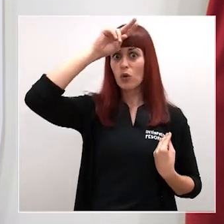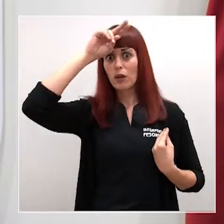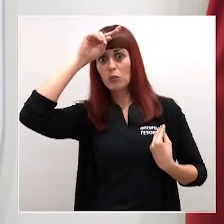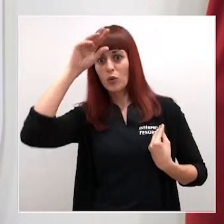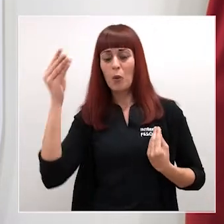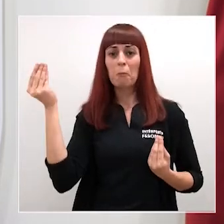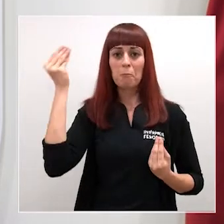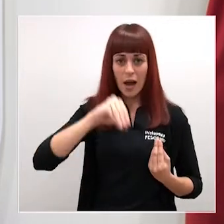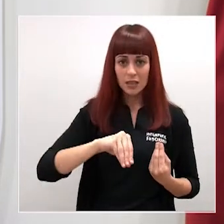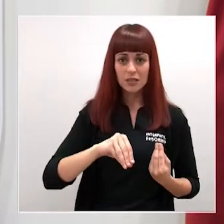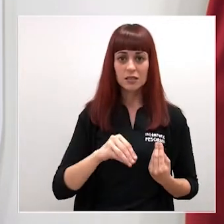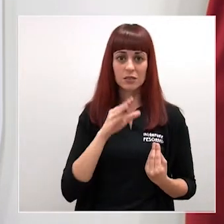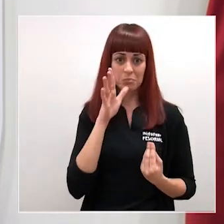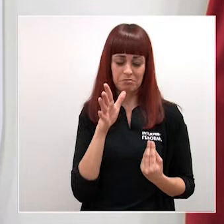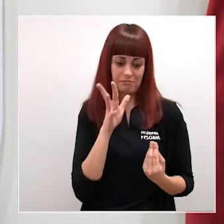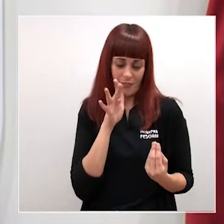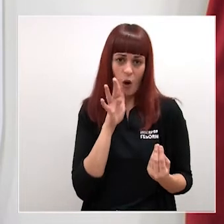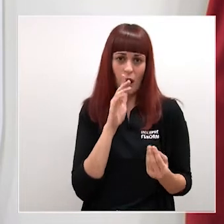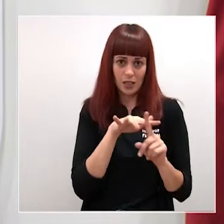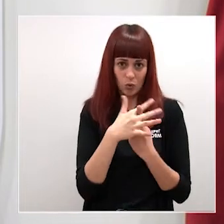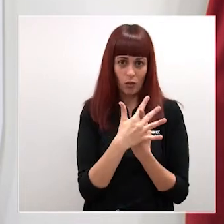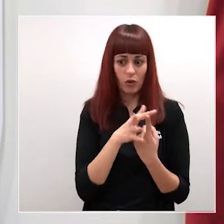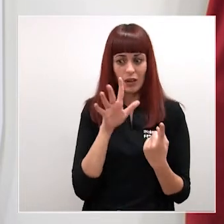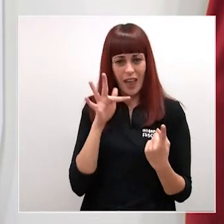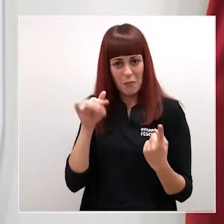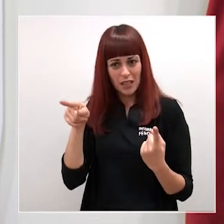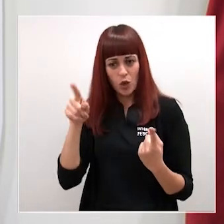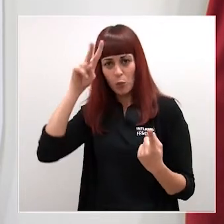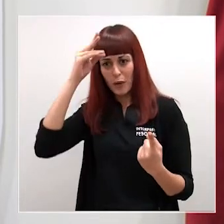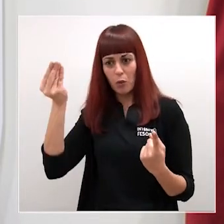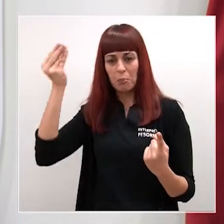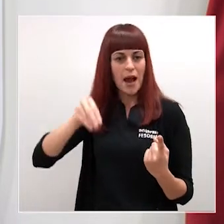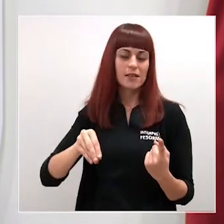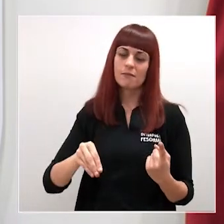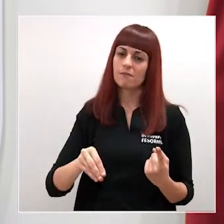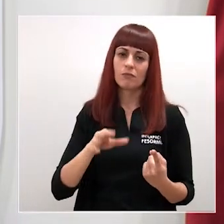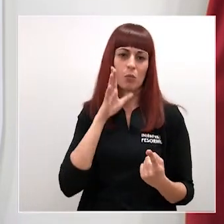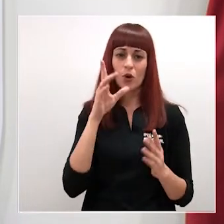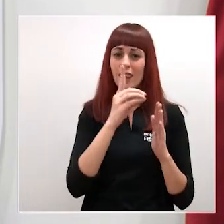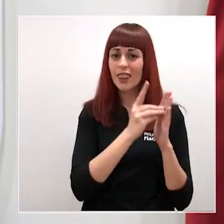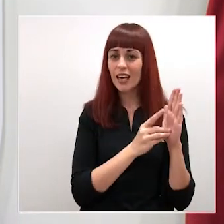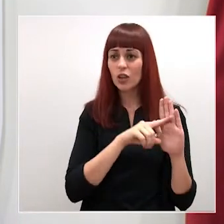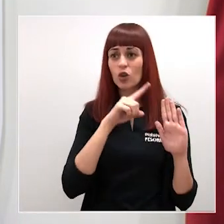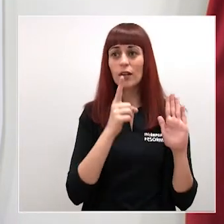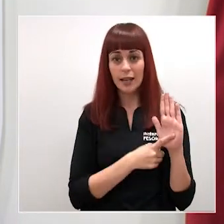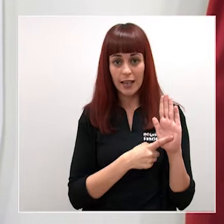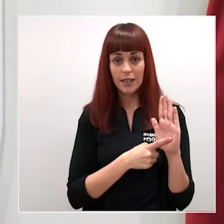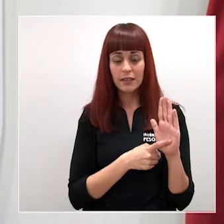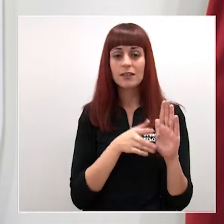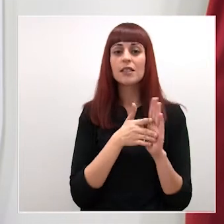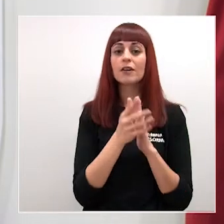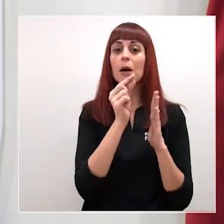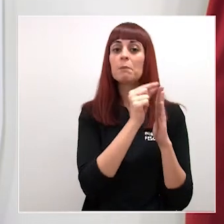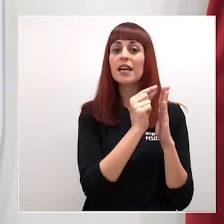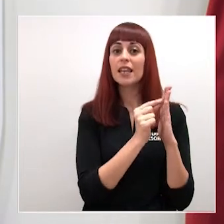a las generadas actualmente por el coronavirus. Al tratarse de un decreto ley, las medidas que contemplan